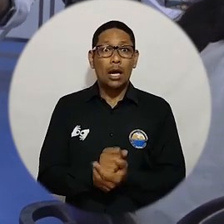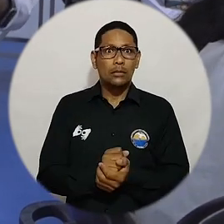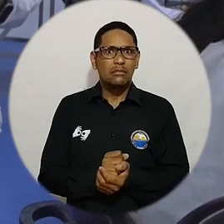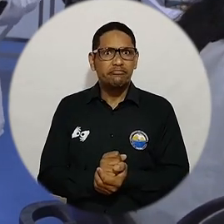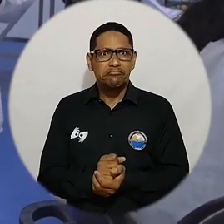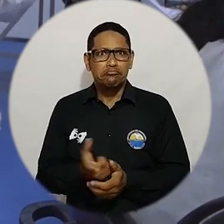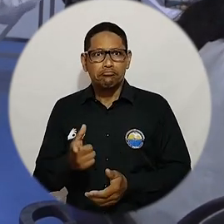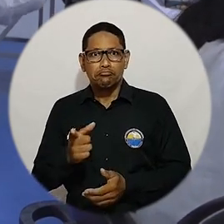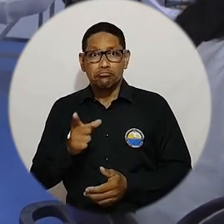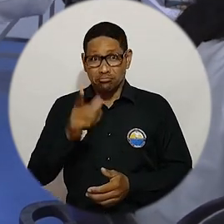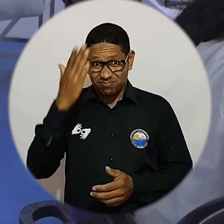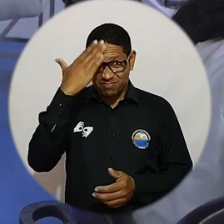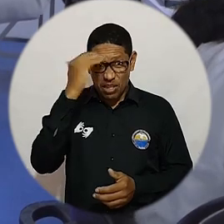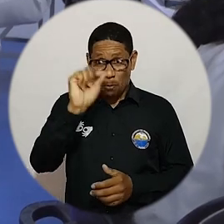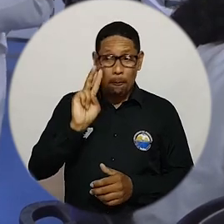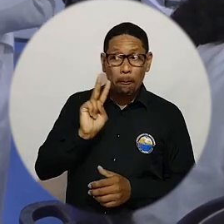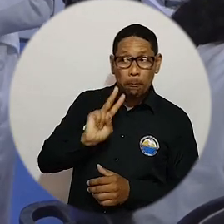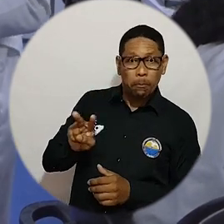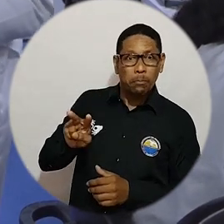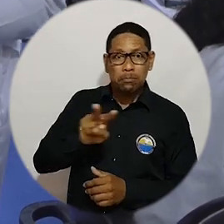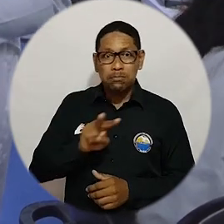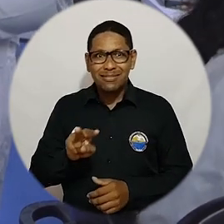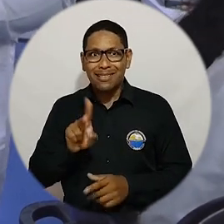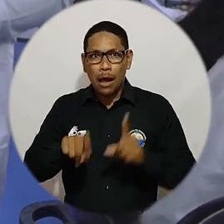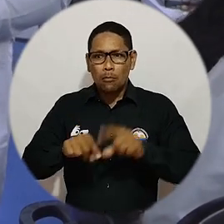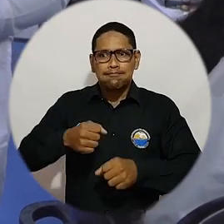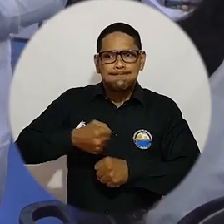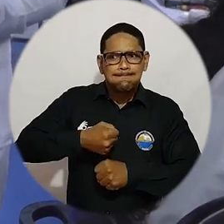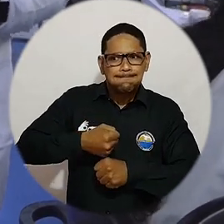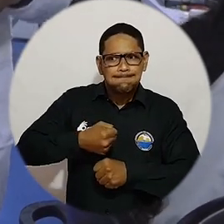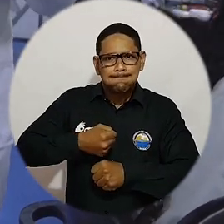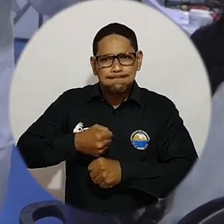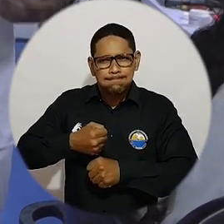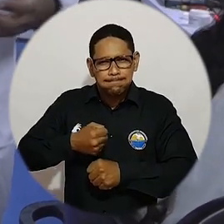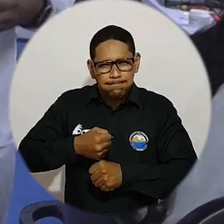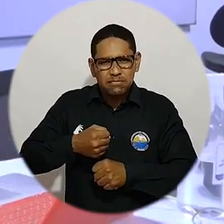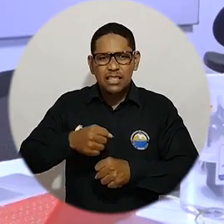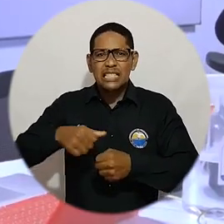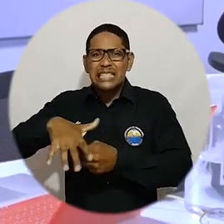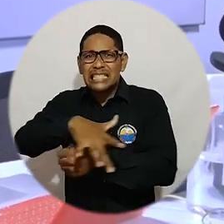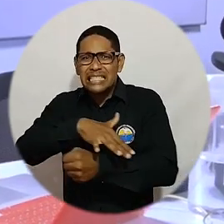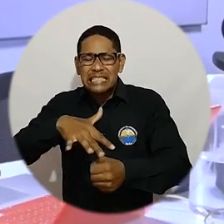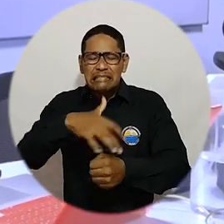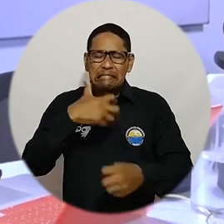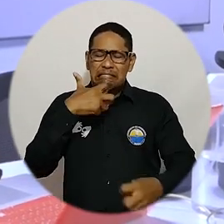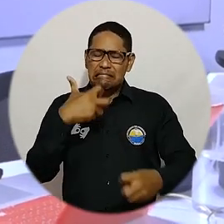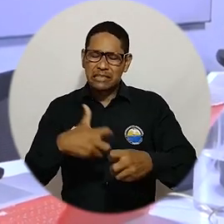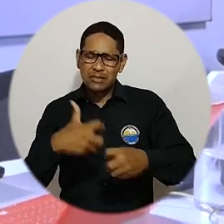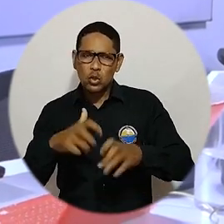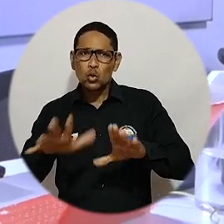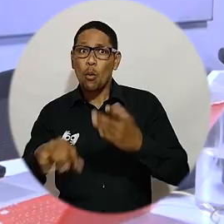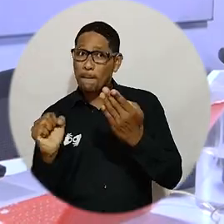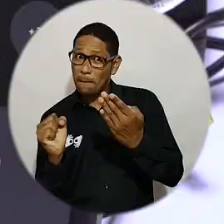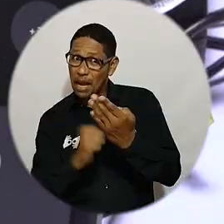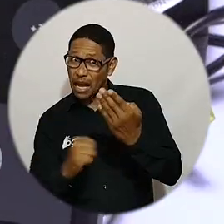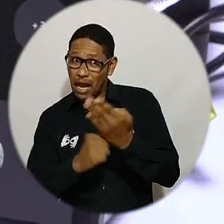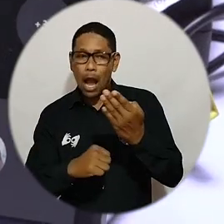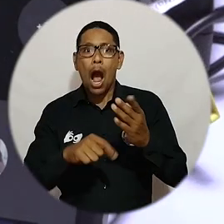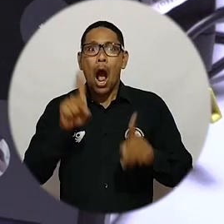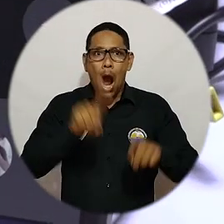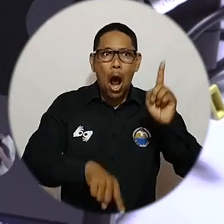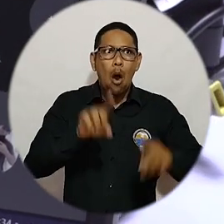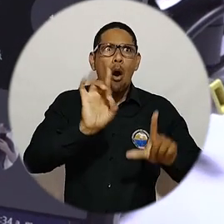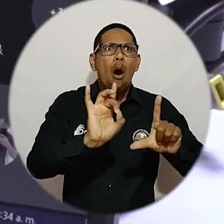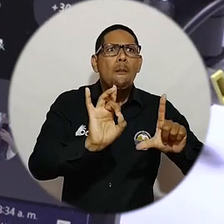estudiantes, que como ustedes lo pueden observar acá, que están trabajando en problemas de las asignaturas y